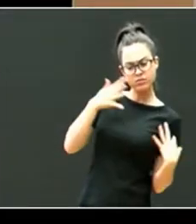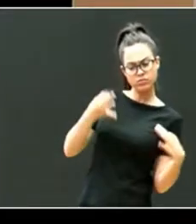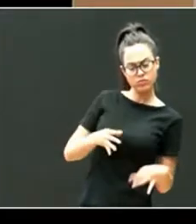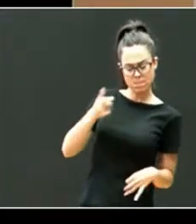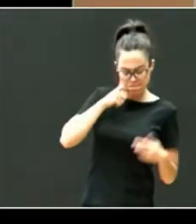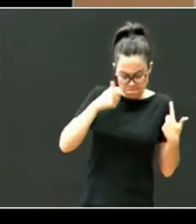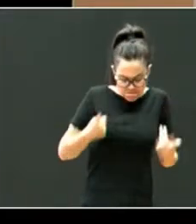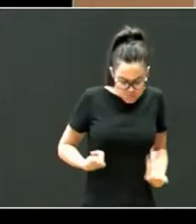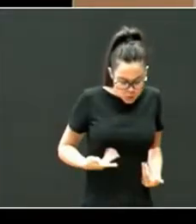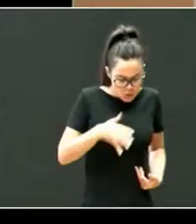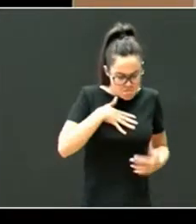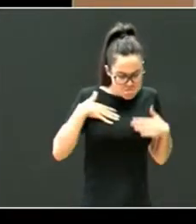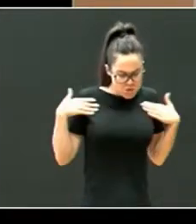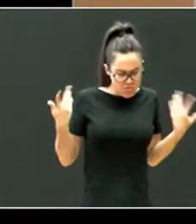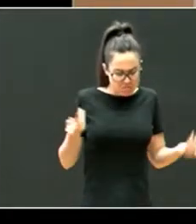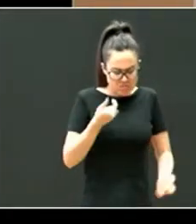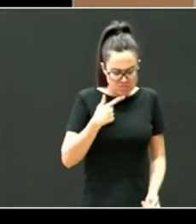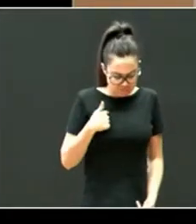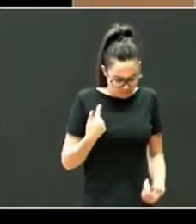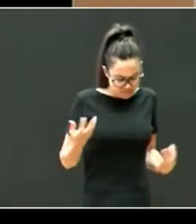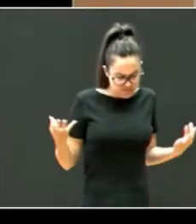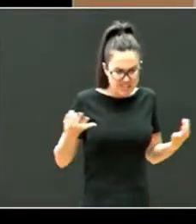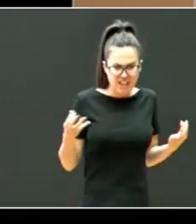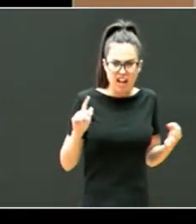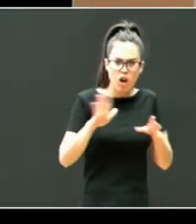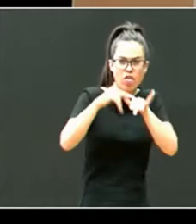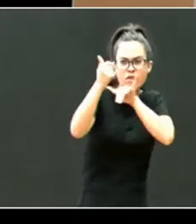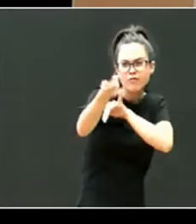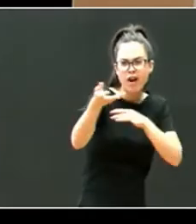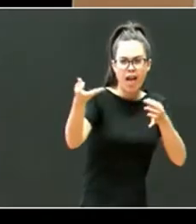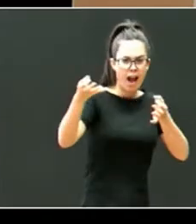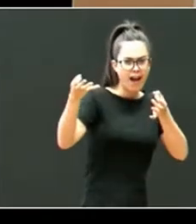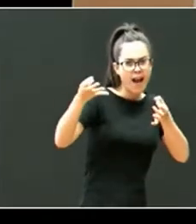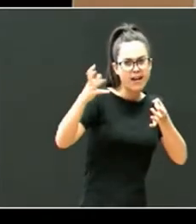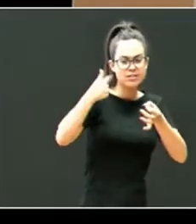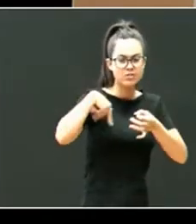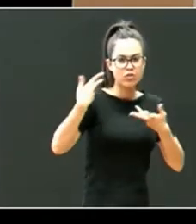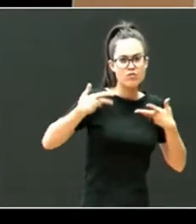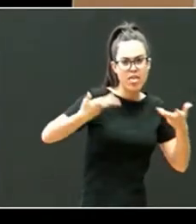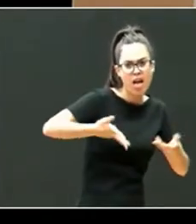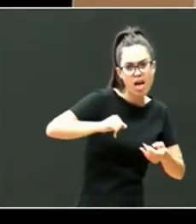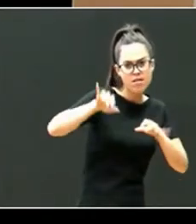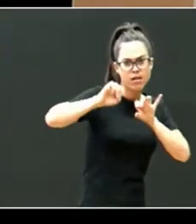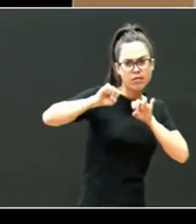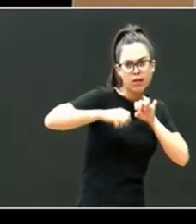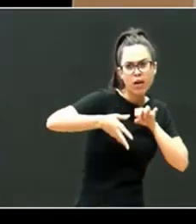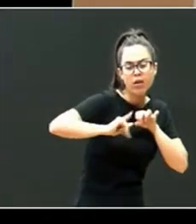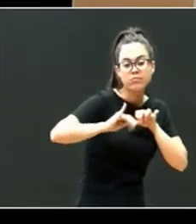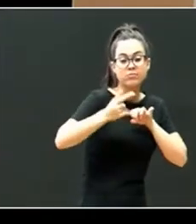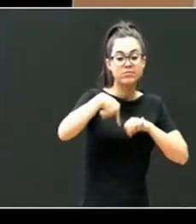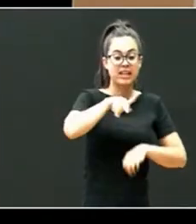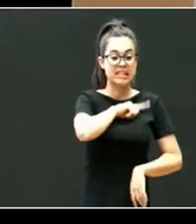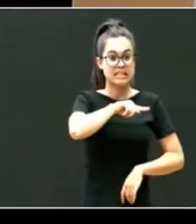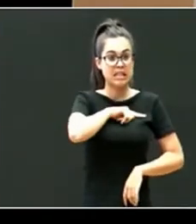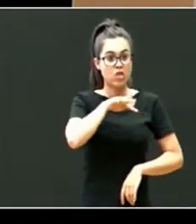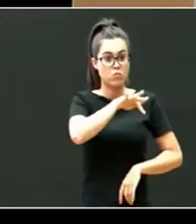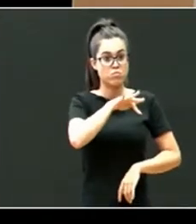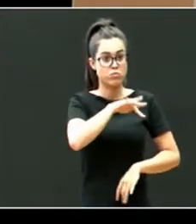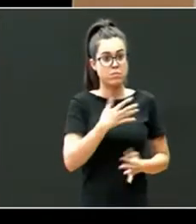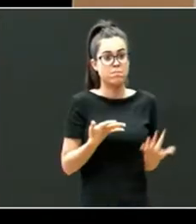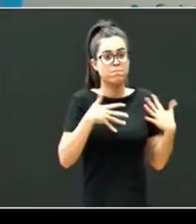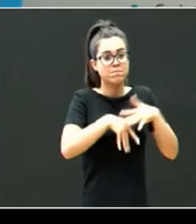emociones primeras sobre cómo es lo de ahí a ahí lo de ahí que está ahí fuera? Se interiorizan sensaciones positivas